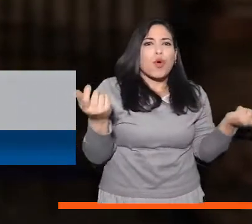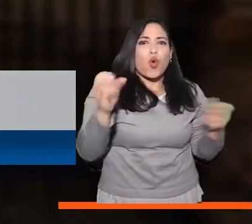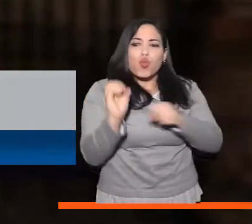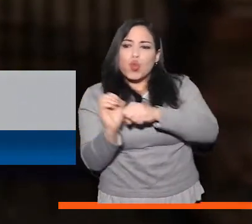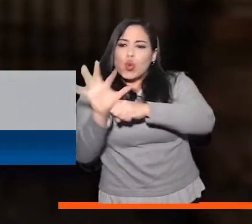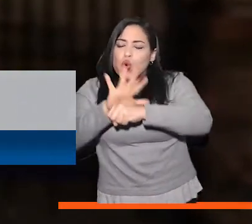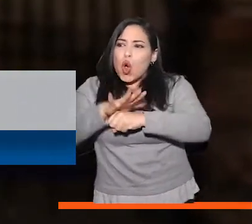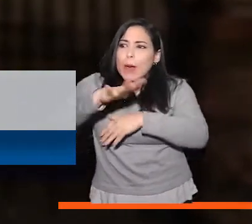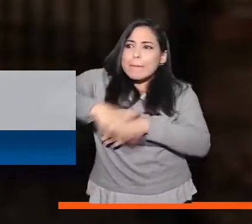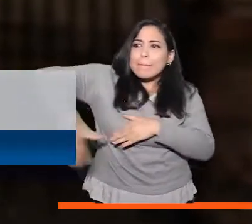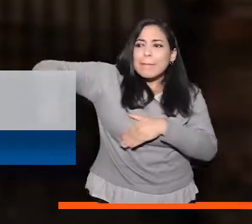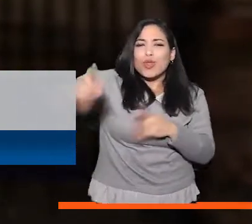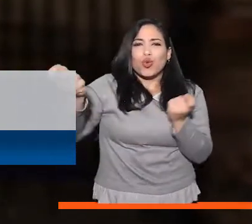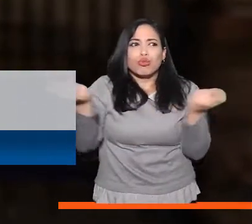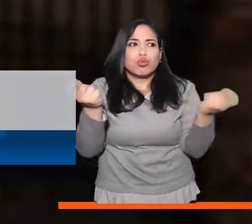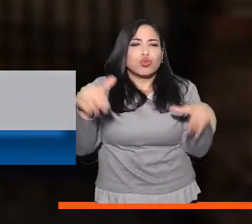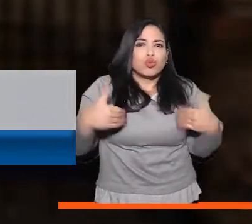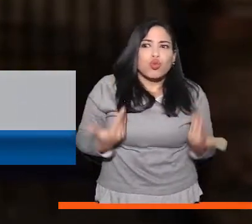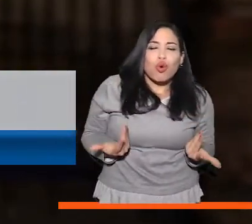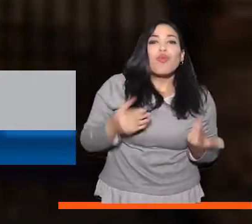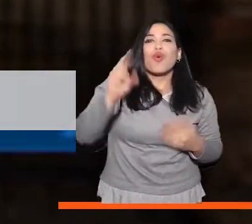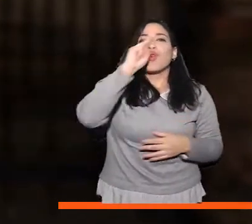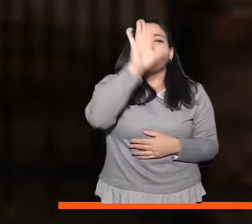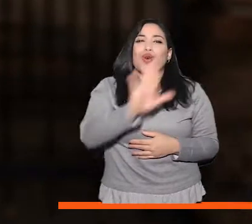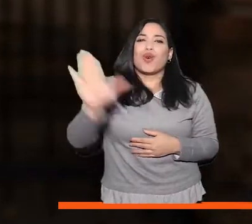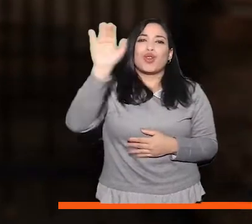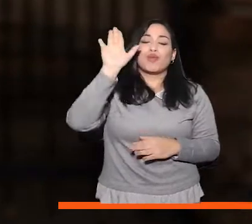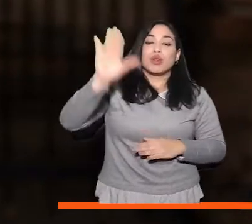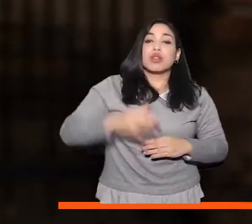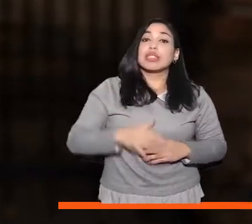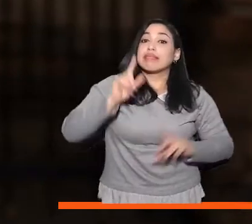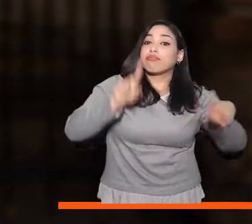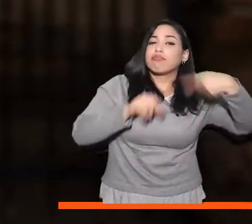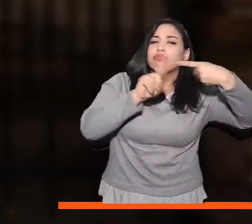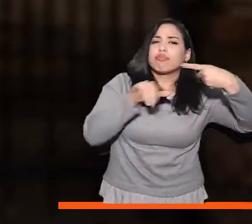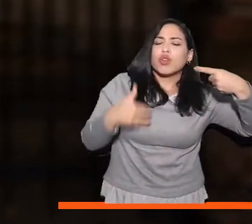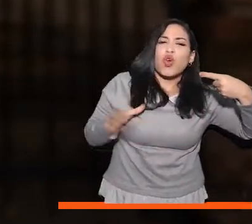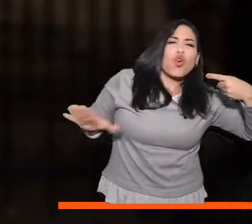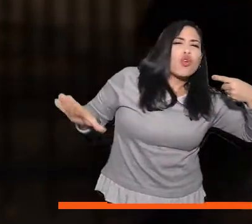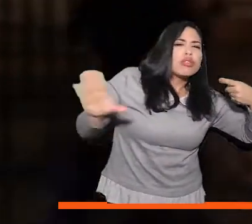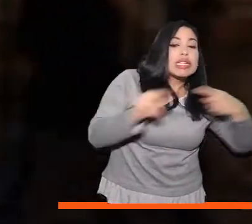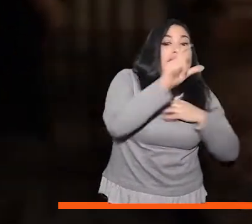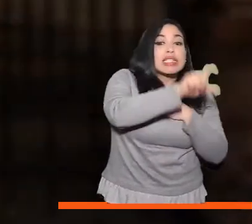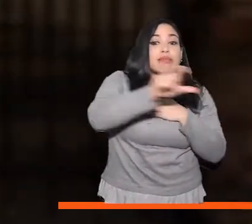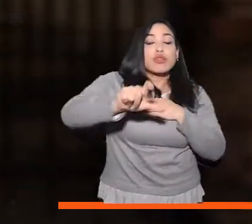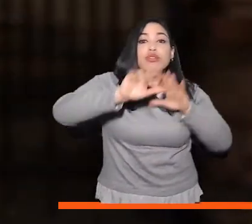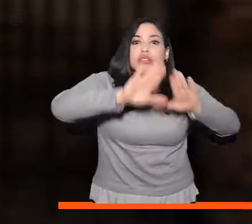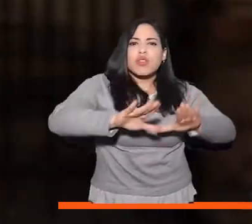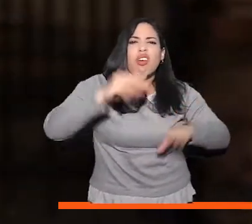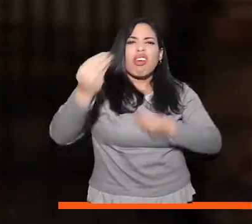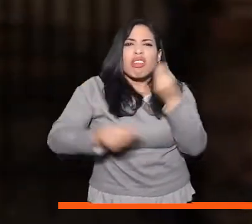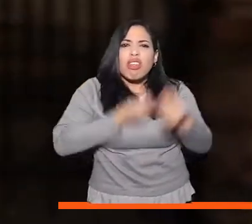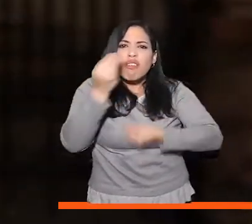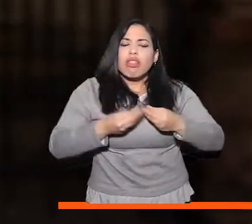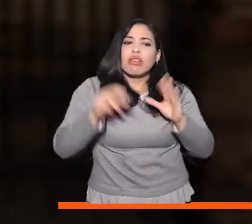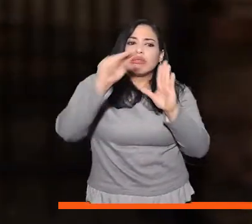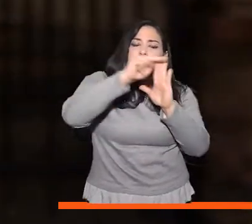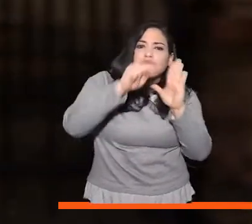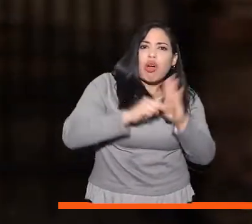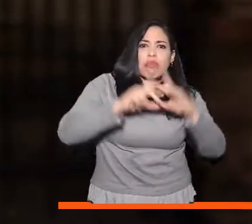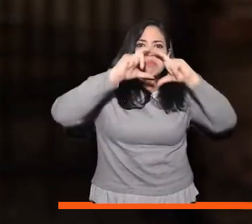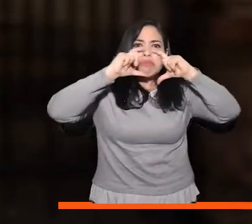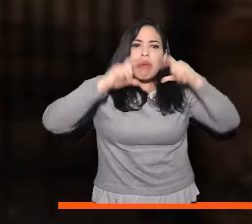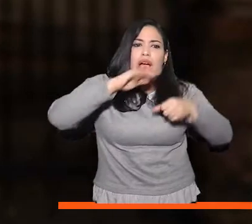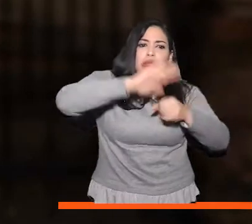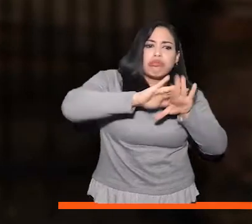manejo de la pandemia del COVID-19 en el país En primera medida, todas las personas deberán